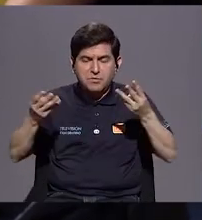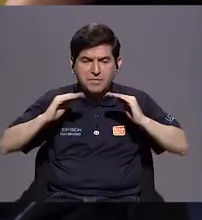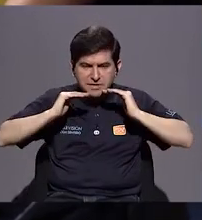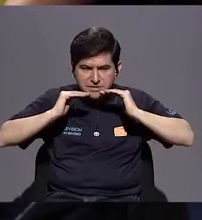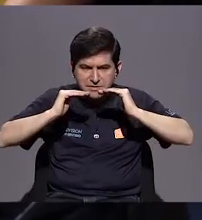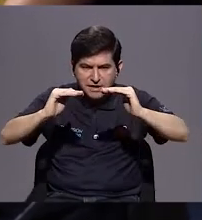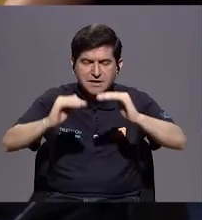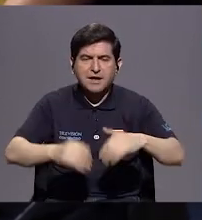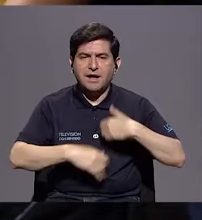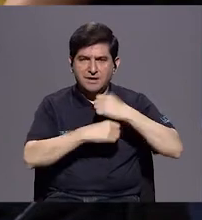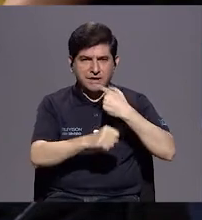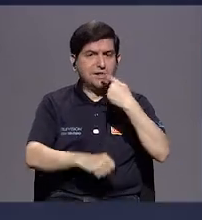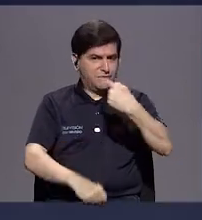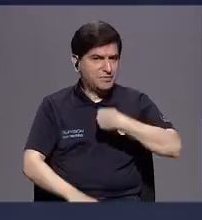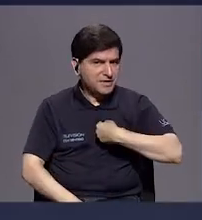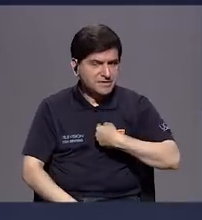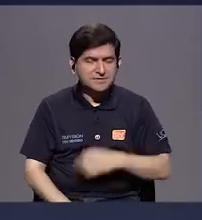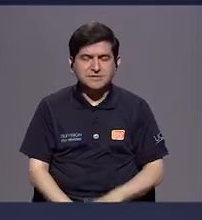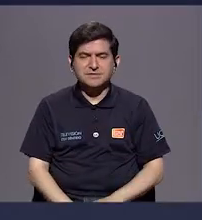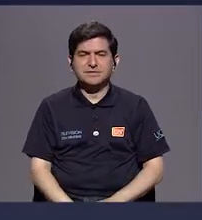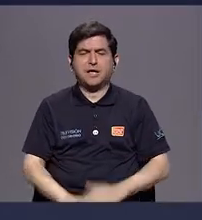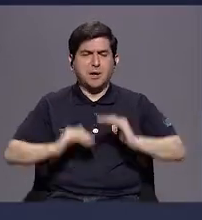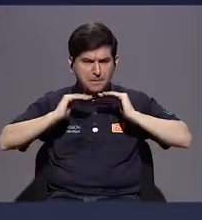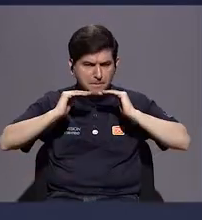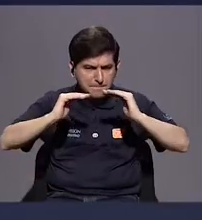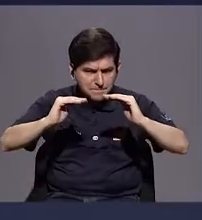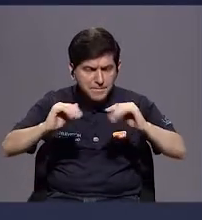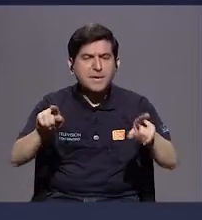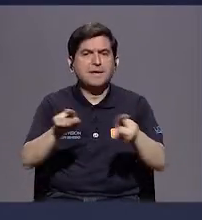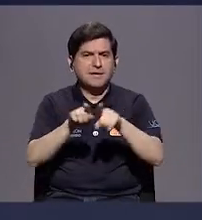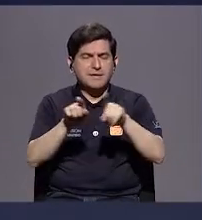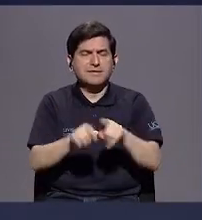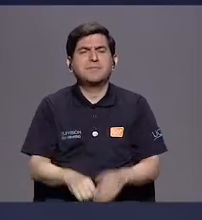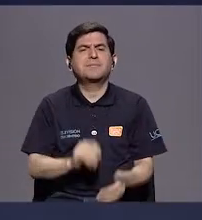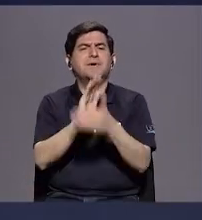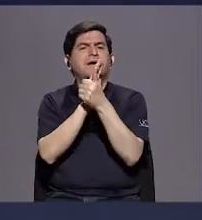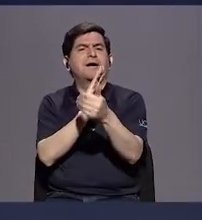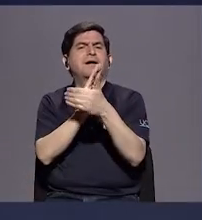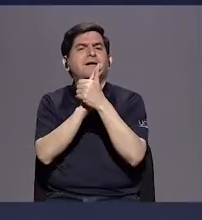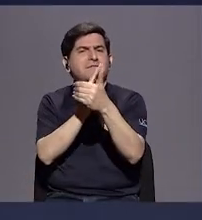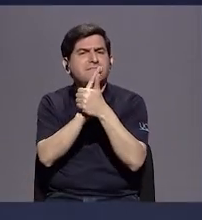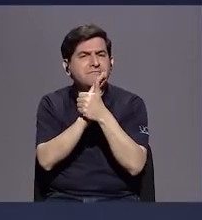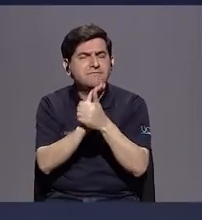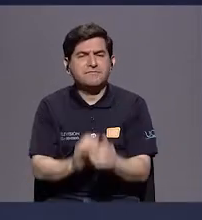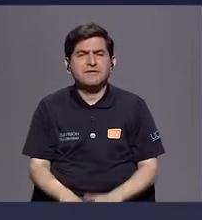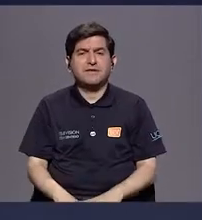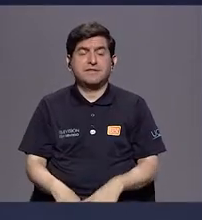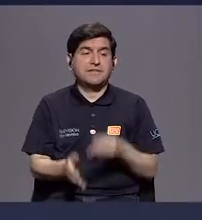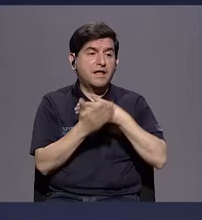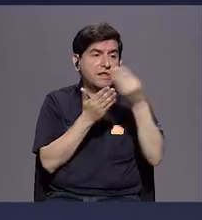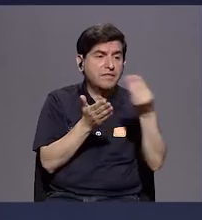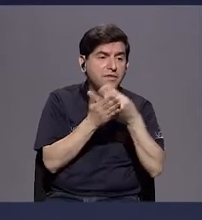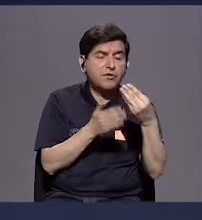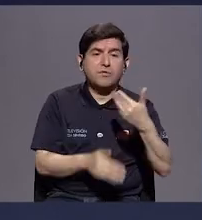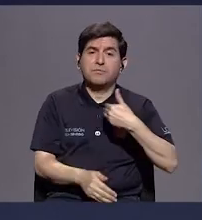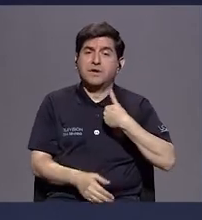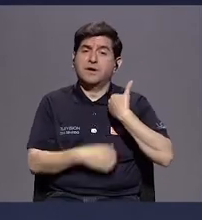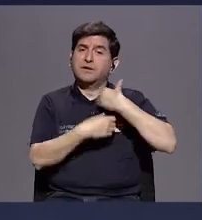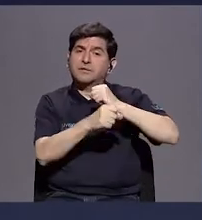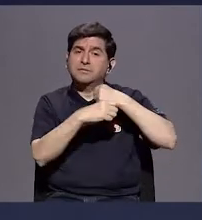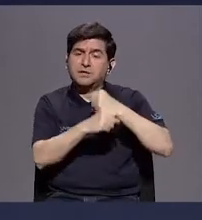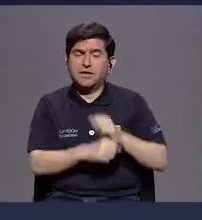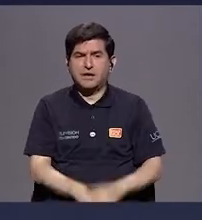municipalidades? Eso es lo que usted me está diciendo. Con el asfalto y con la capacidad adquisitiva de los municipios,